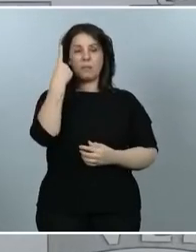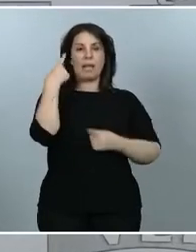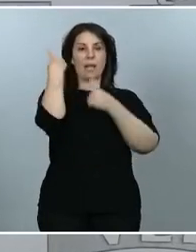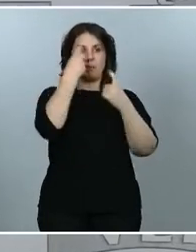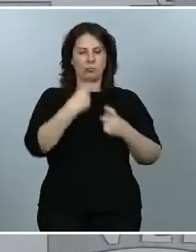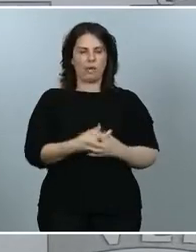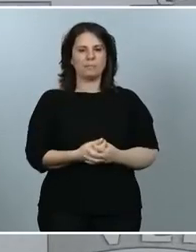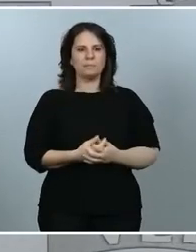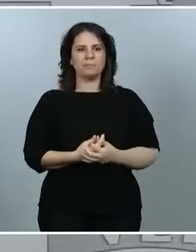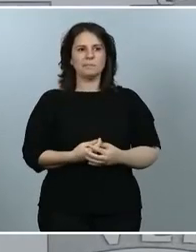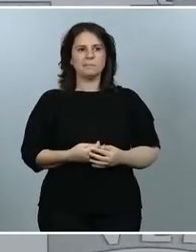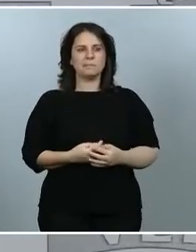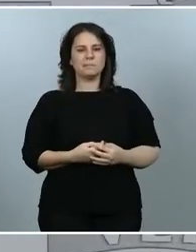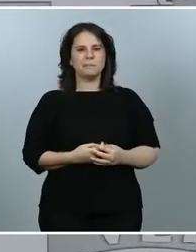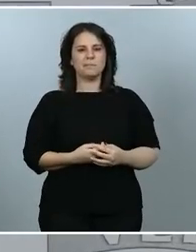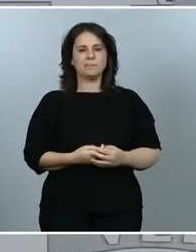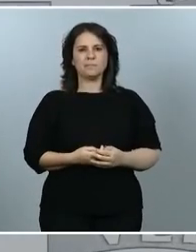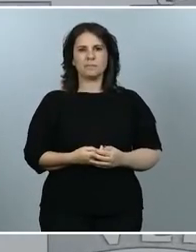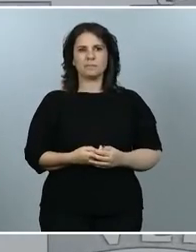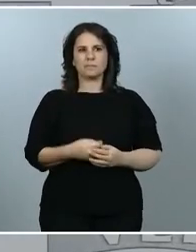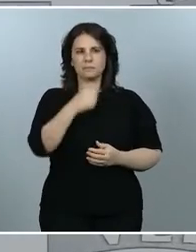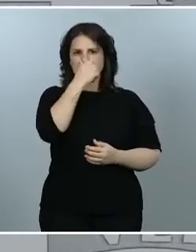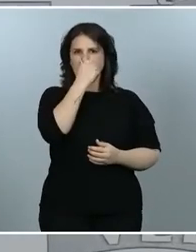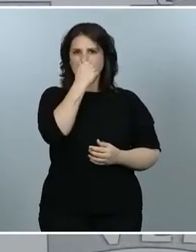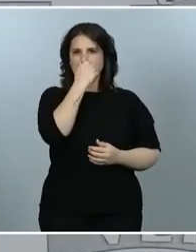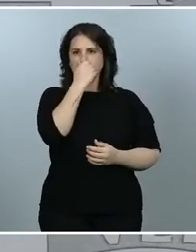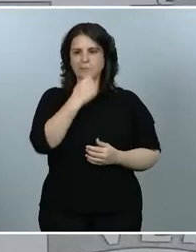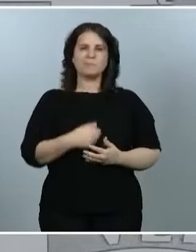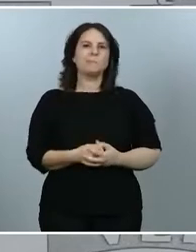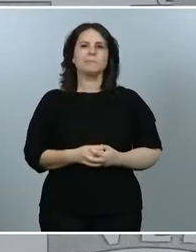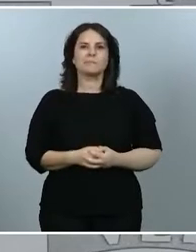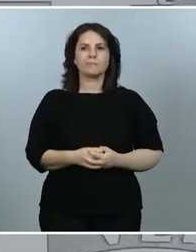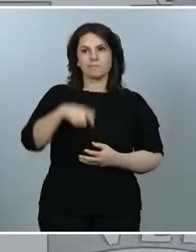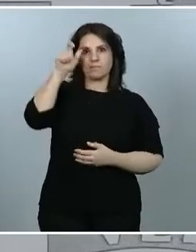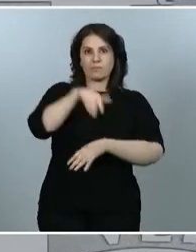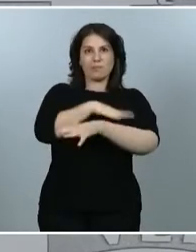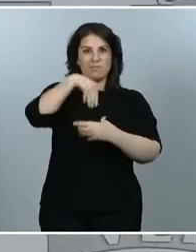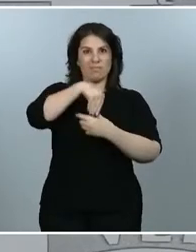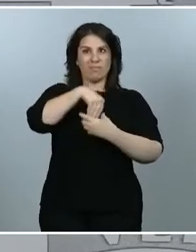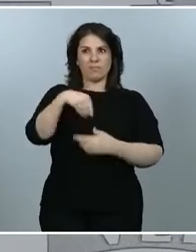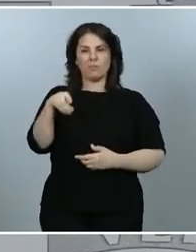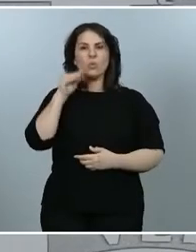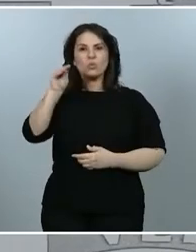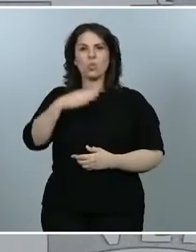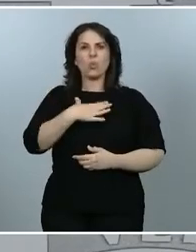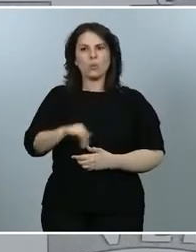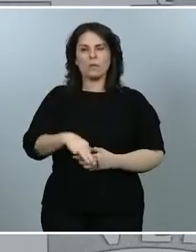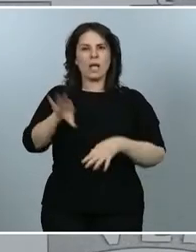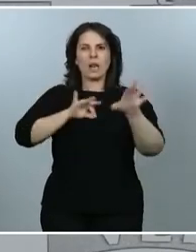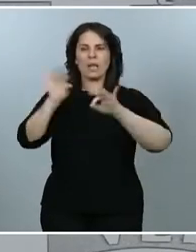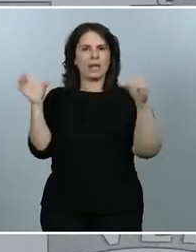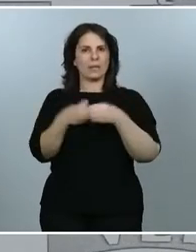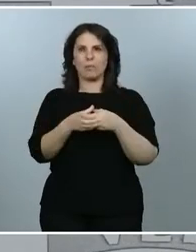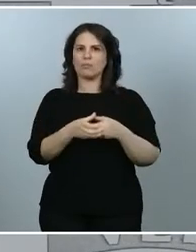En fin, el señor Marlaska tiene todo el derecho, toda la capacidad de poder elegir su equipo y sobre todo cuando él ha dicho en muchas